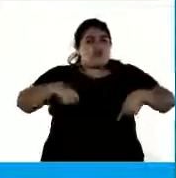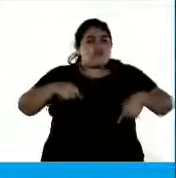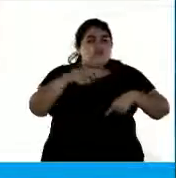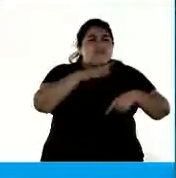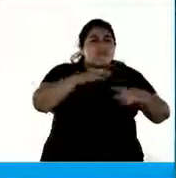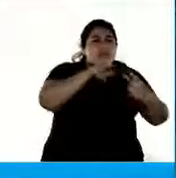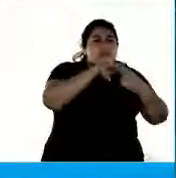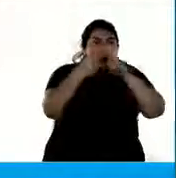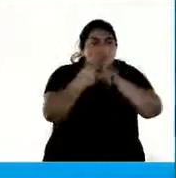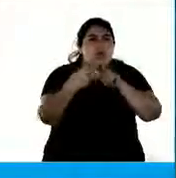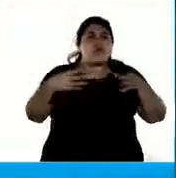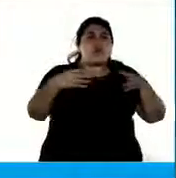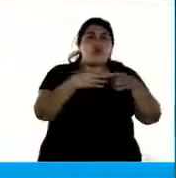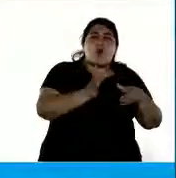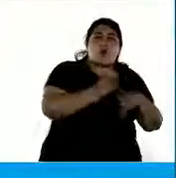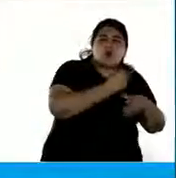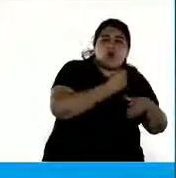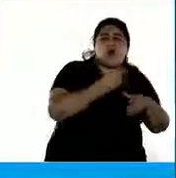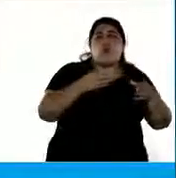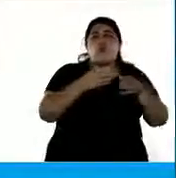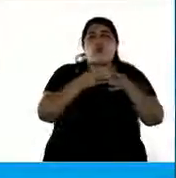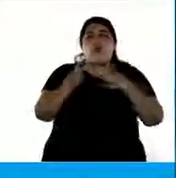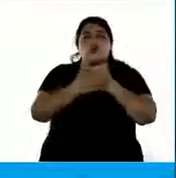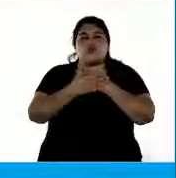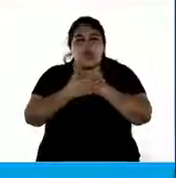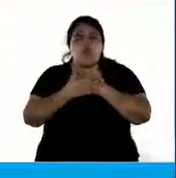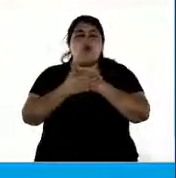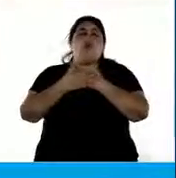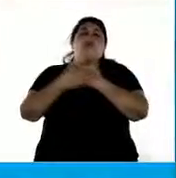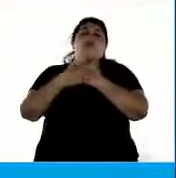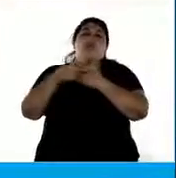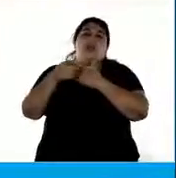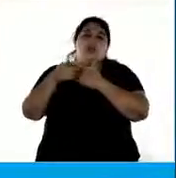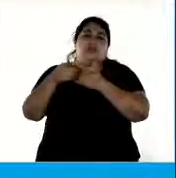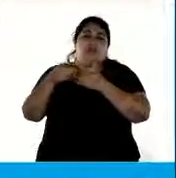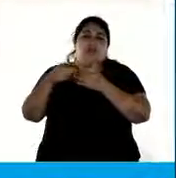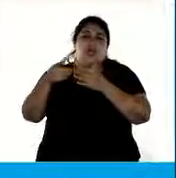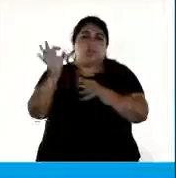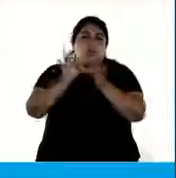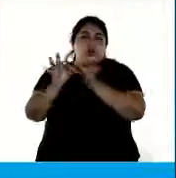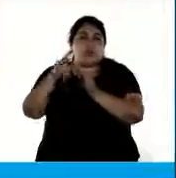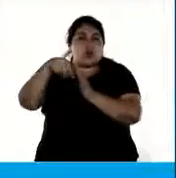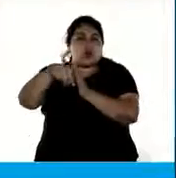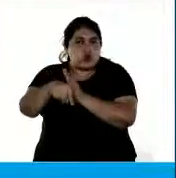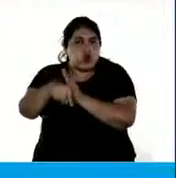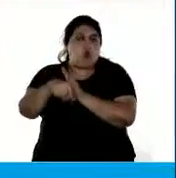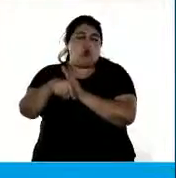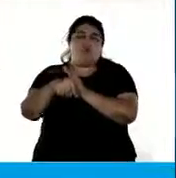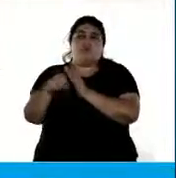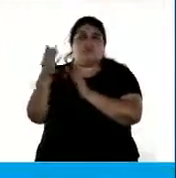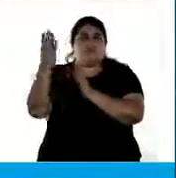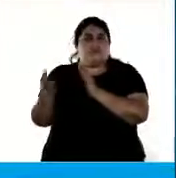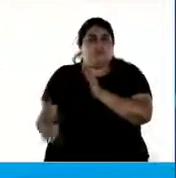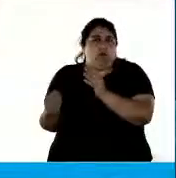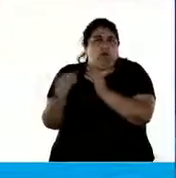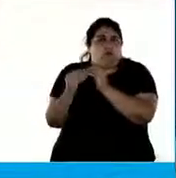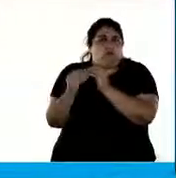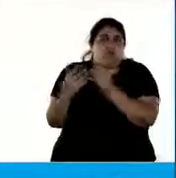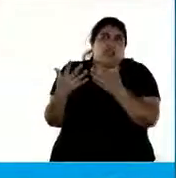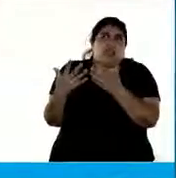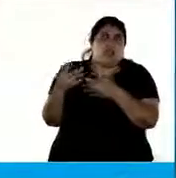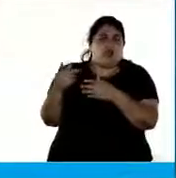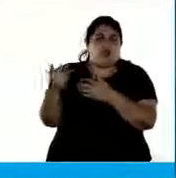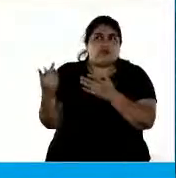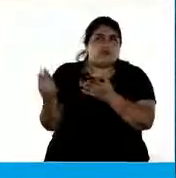Grande, como el Frente Sur, como el Proyecto Sur un compañero que llegó a ocupar